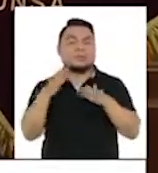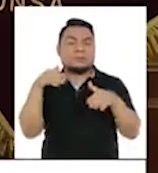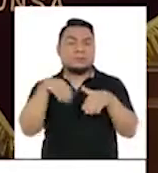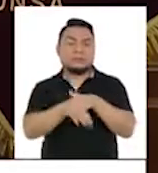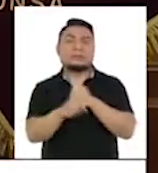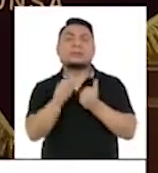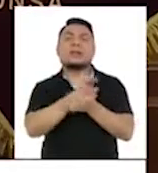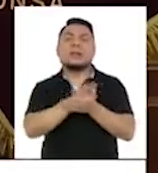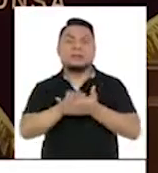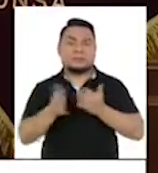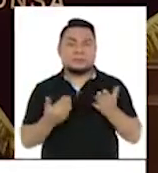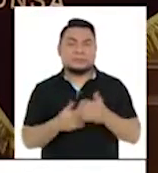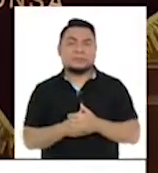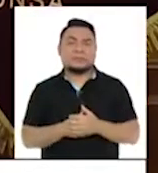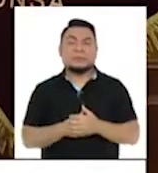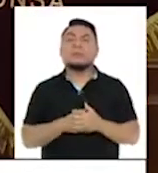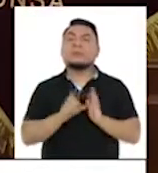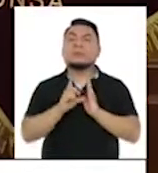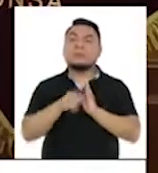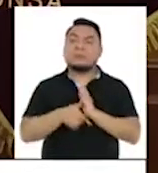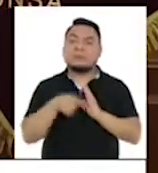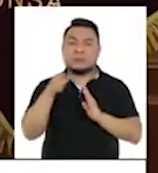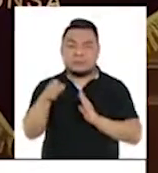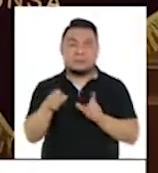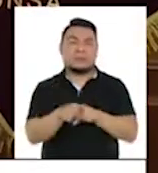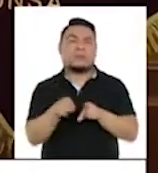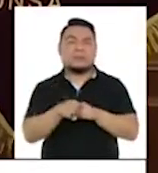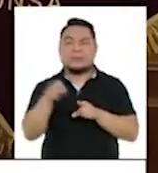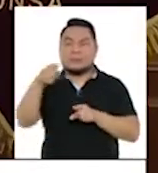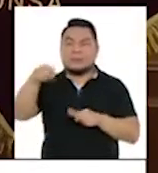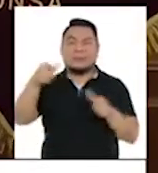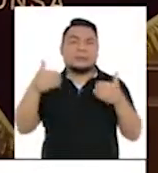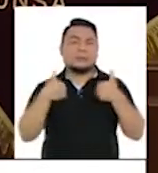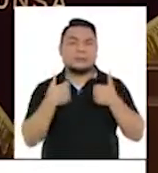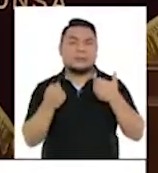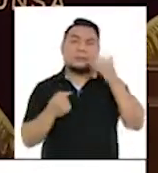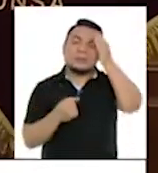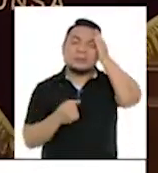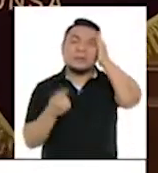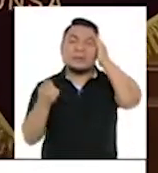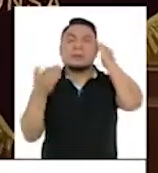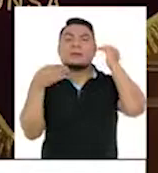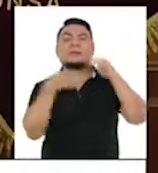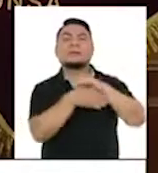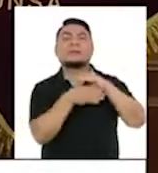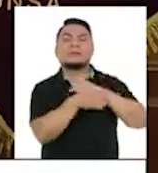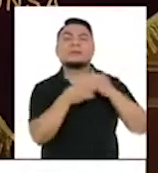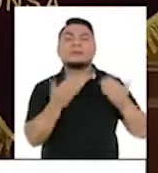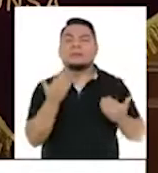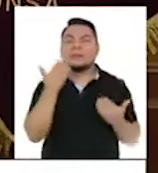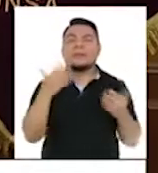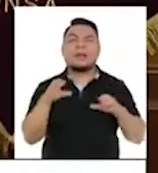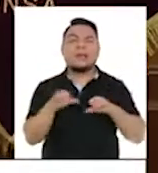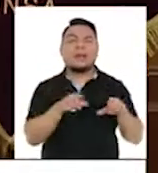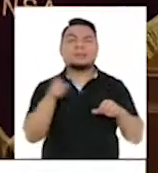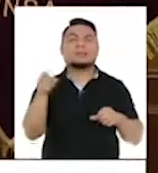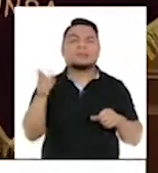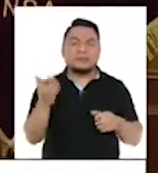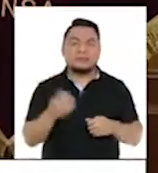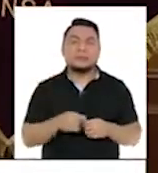matrícula y además de ello, ellos tendrán acceso a lo que viene a ser